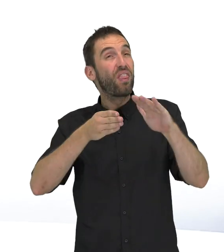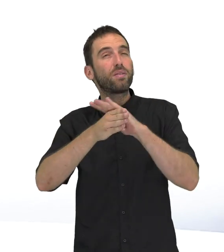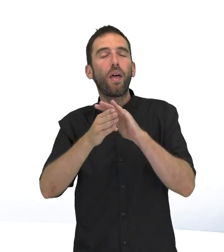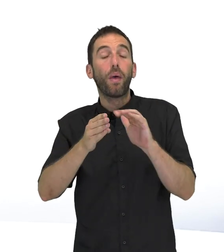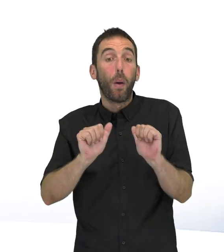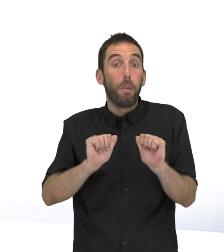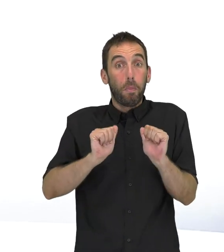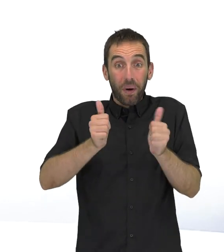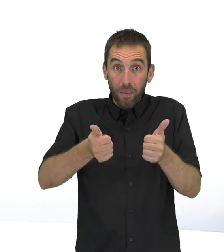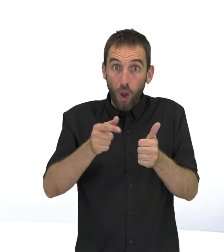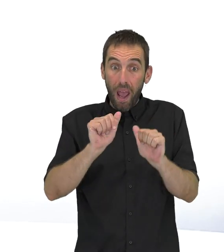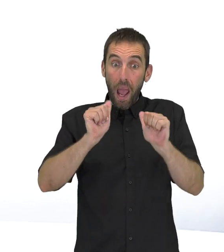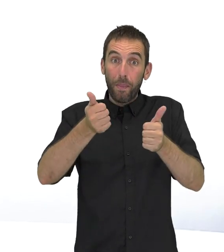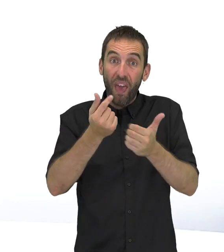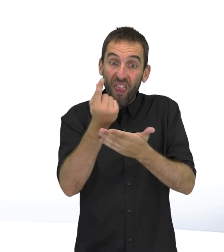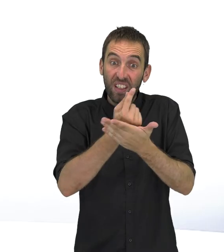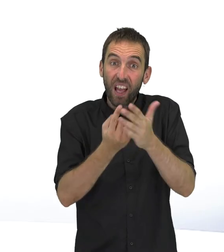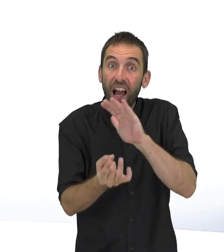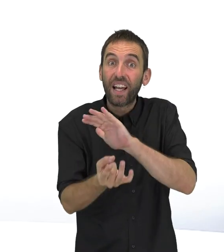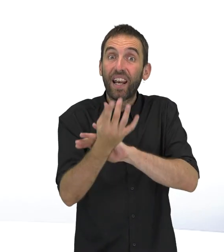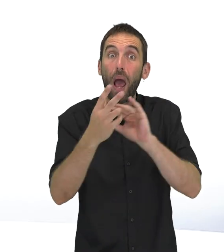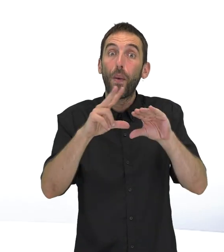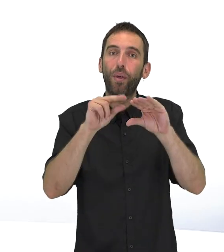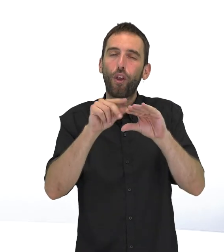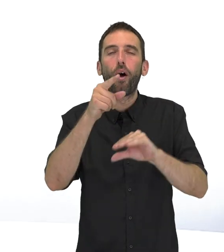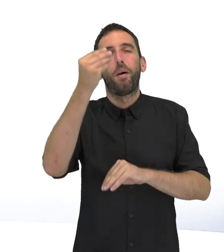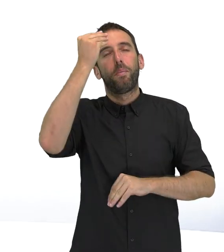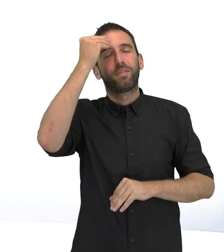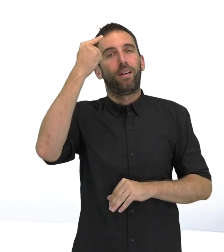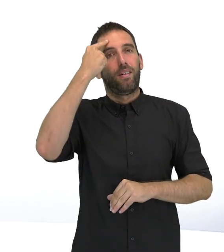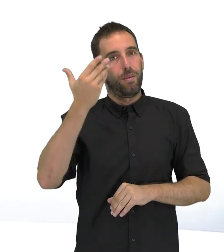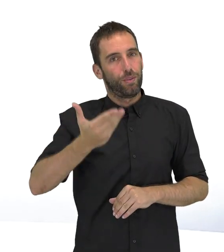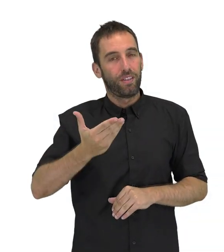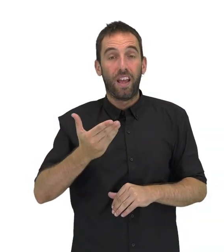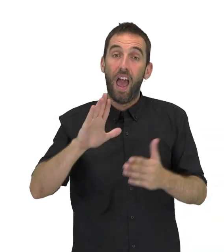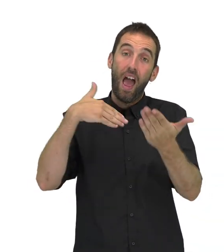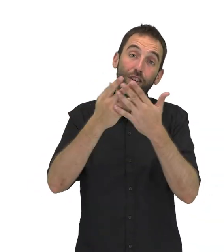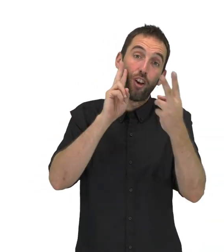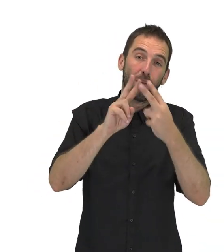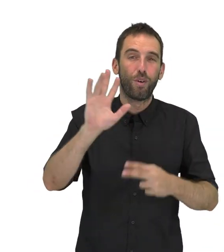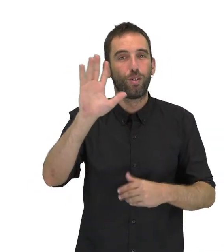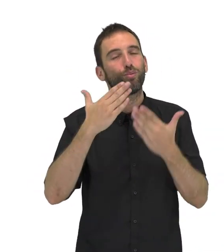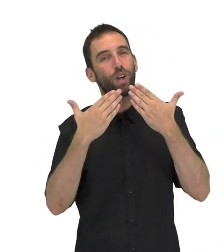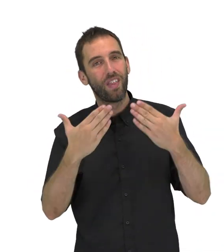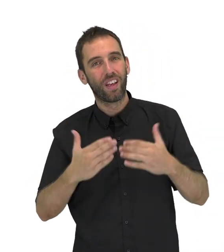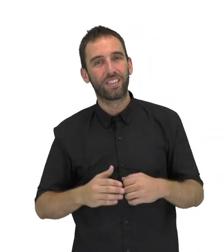accesibilidad desde el principio cuando comenceis a diseñar vuestro vídeo. Hasta la próxima, muchas gracias.